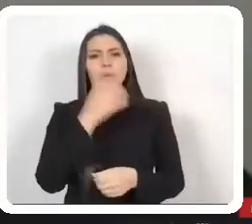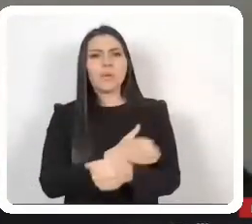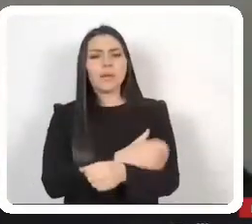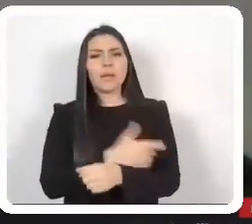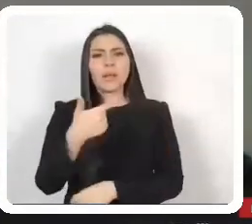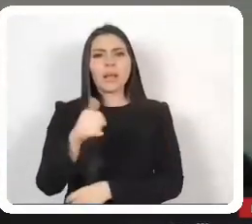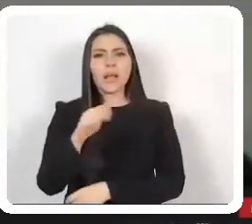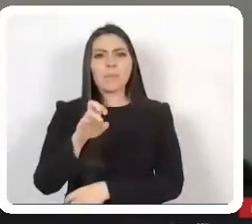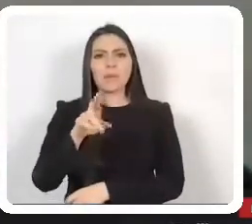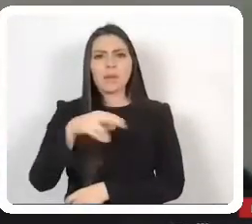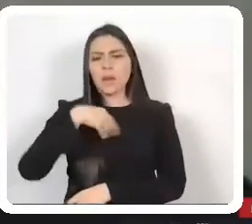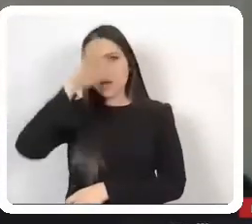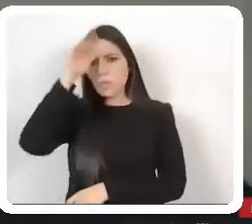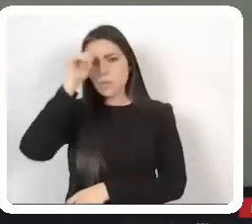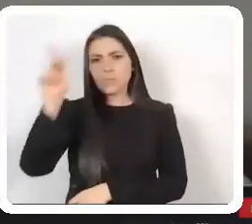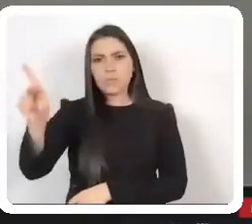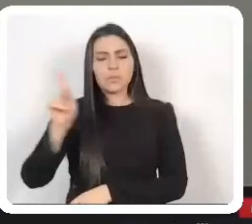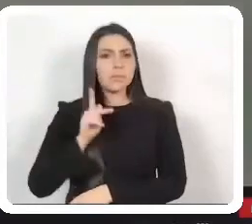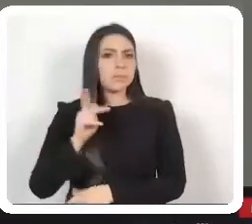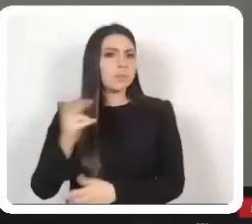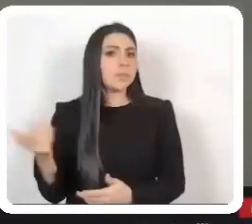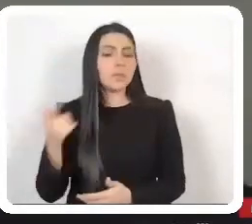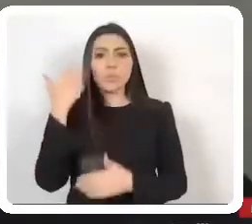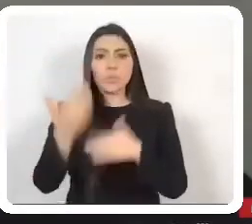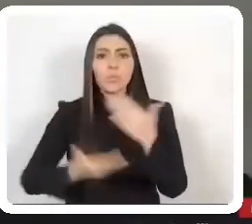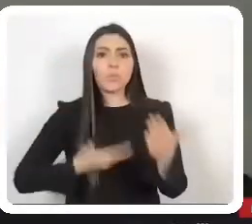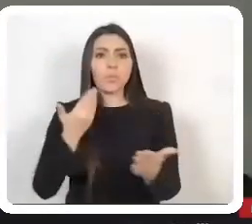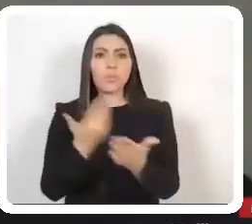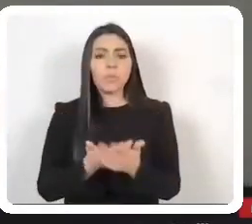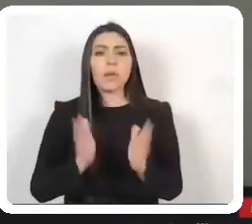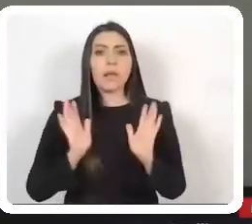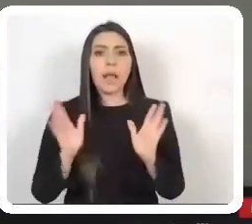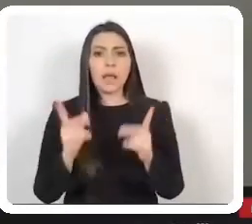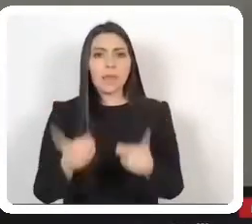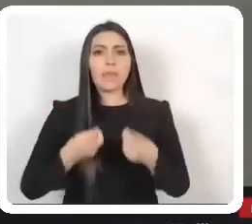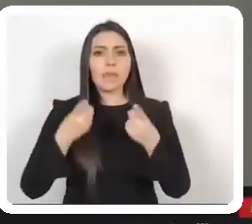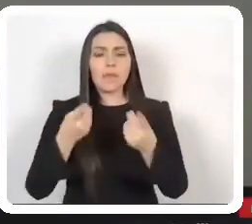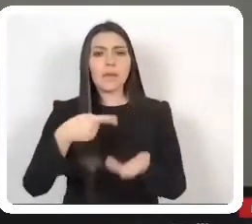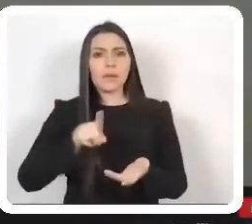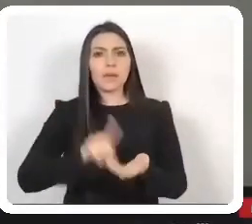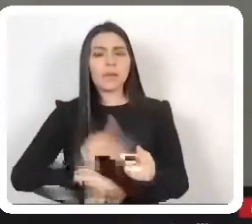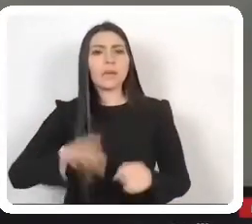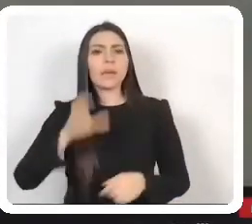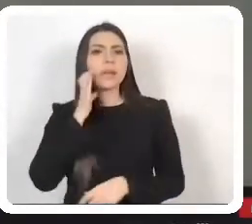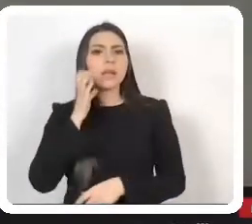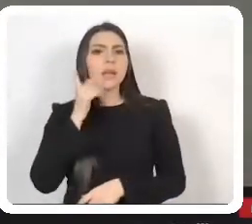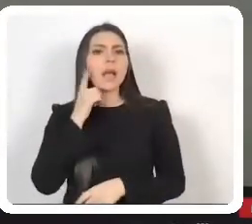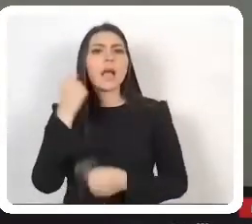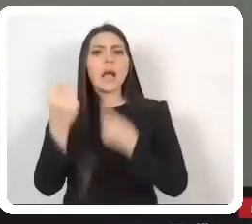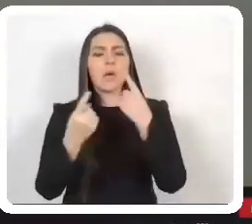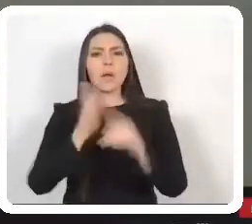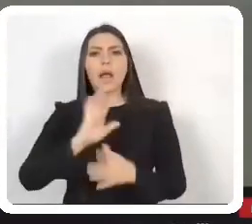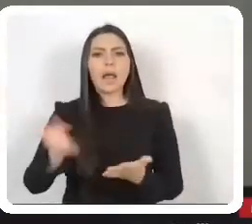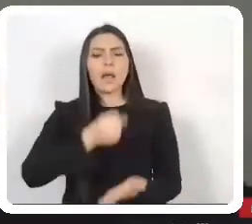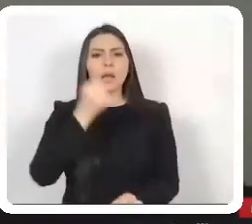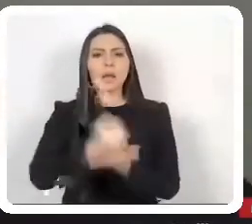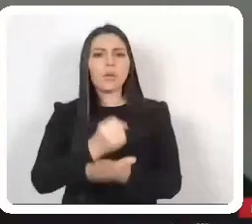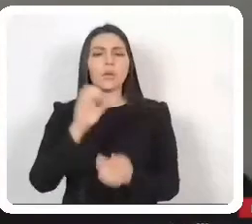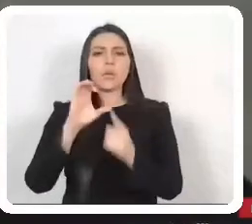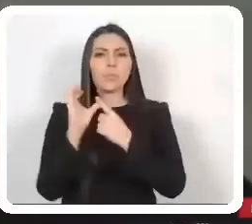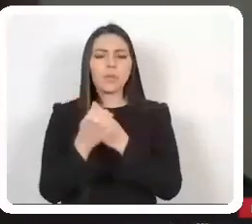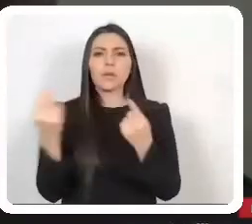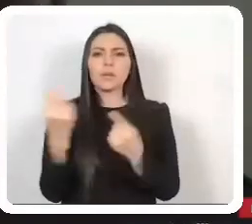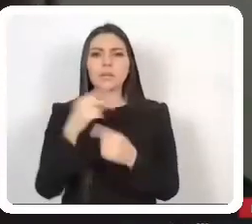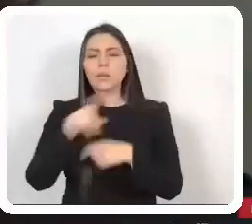Jureño, de que son iniciativas que ya están presentadas en Cámara, incluso unas aprobadas en comisiones. No hay más que llevarlas